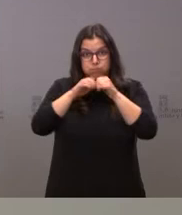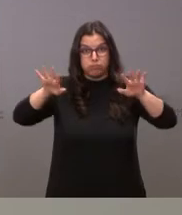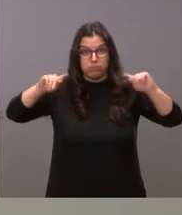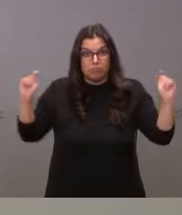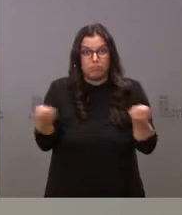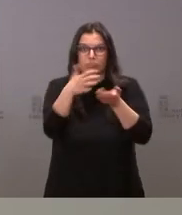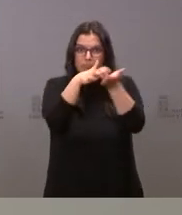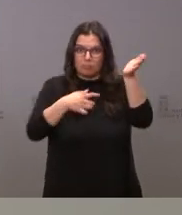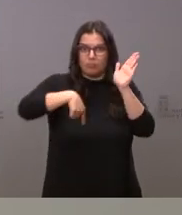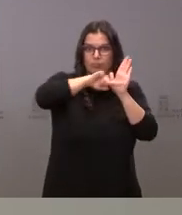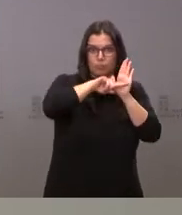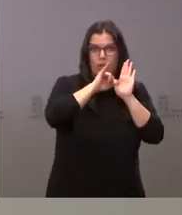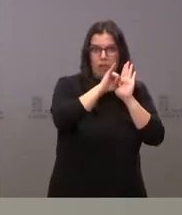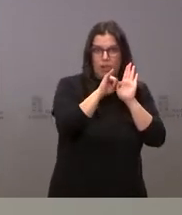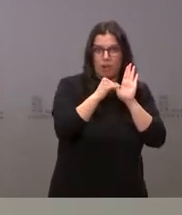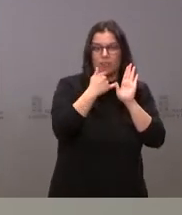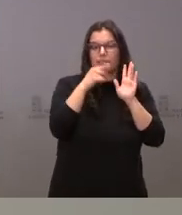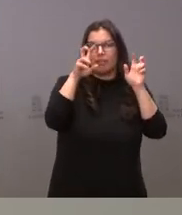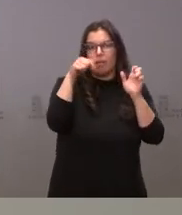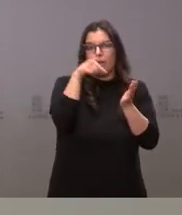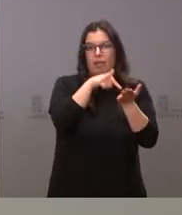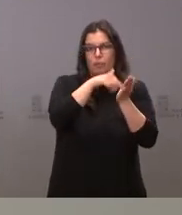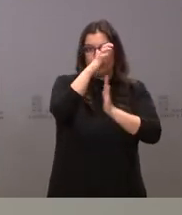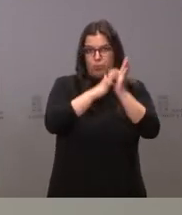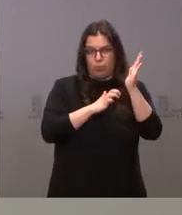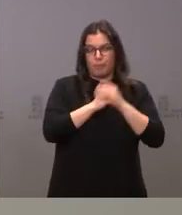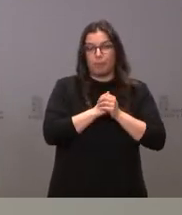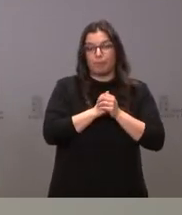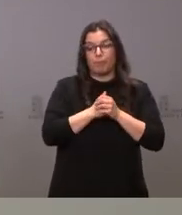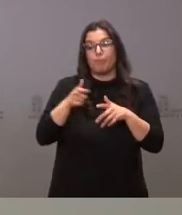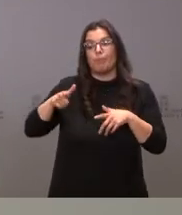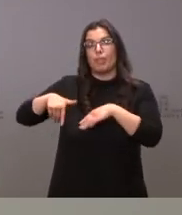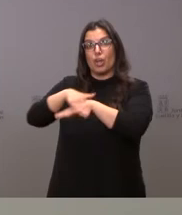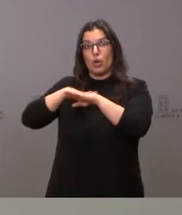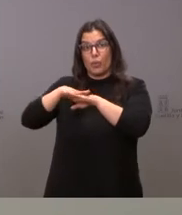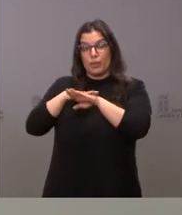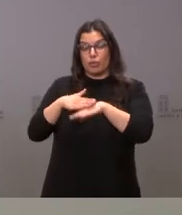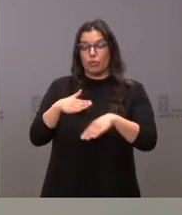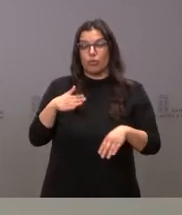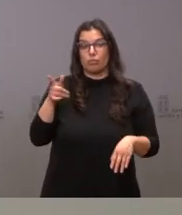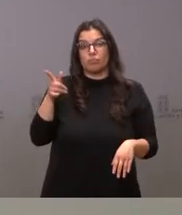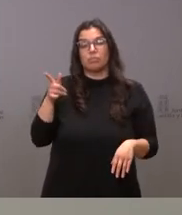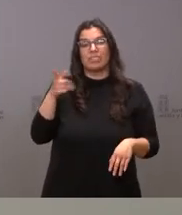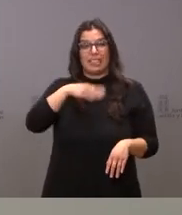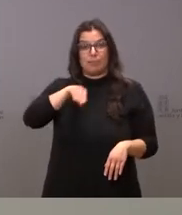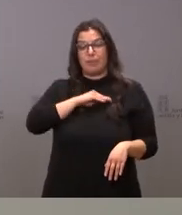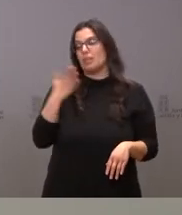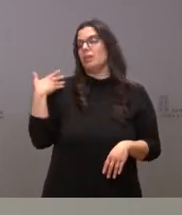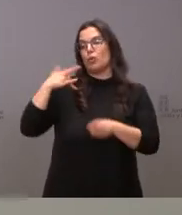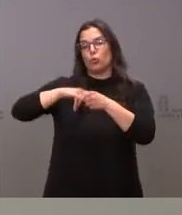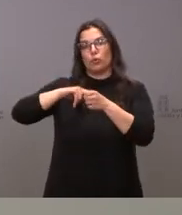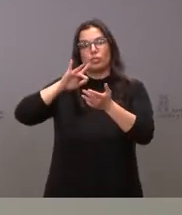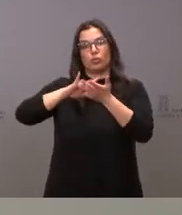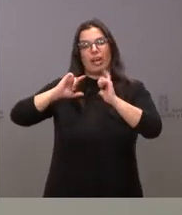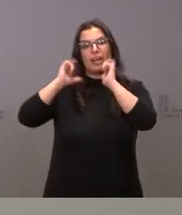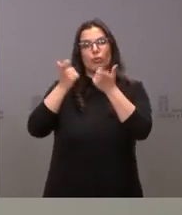que, a día de hoy, se haya reaccionado por parte del Gobierno. El lunes se tuvo una reunión de la conferencia